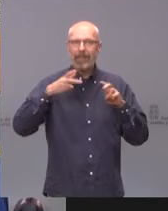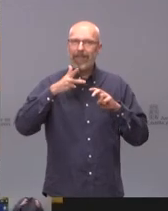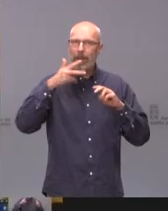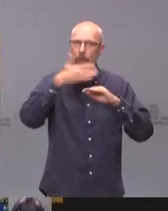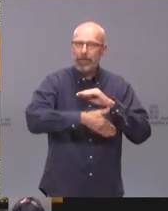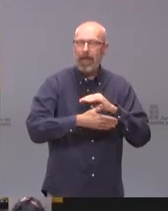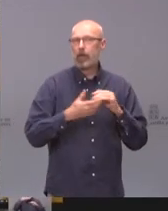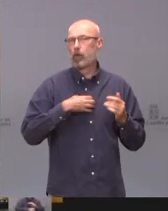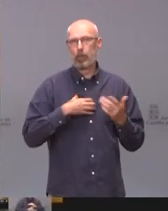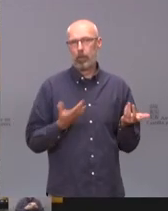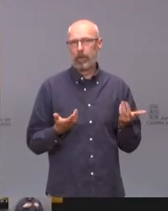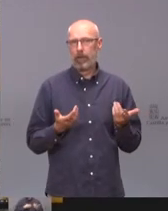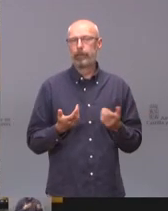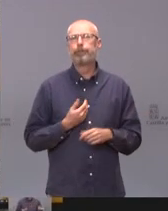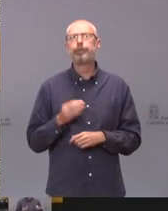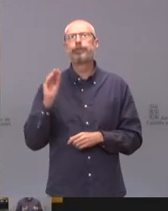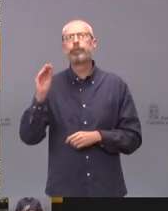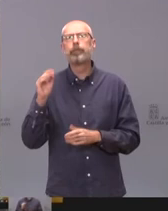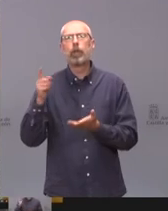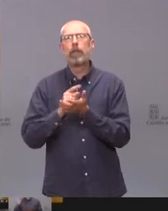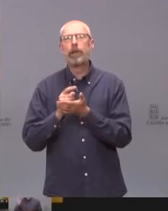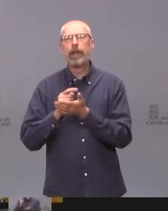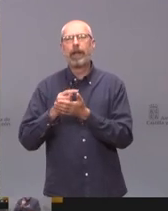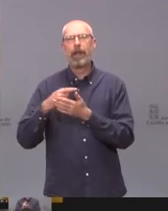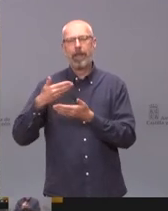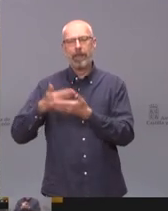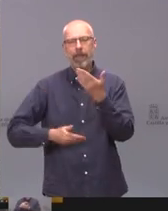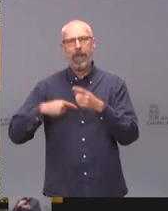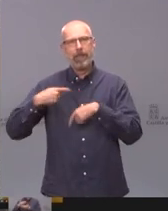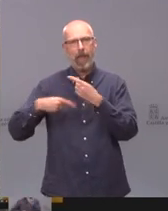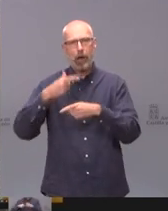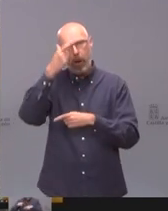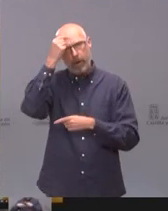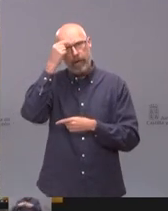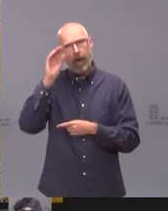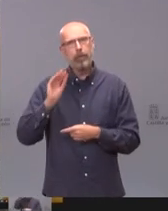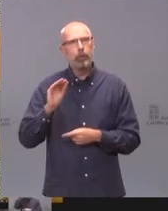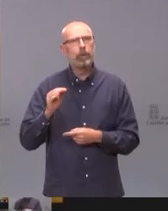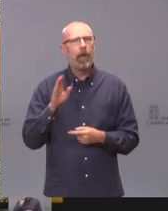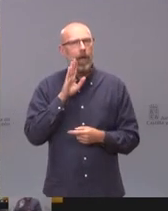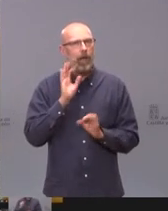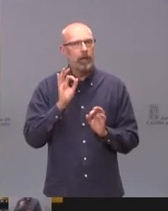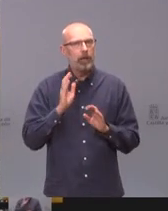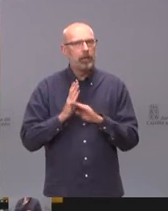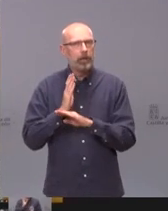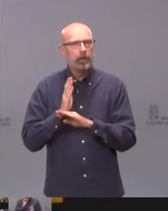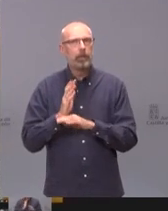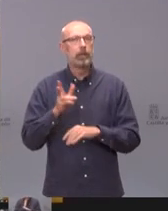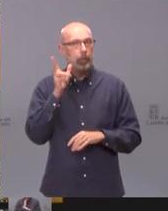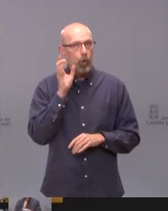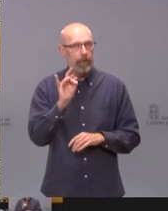Intentamos de nuevo con Beatriz Más del diario de Ávila. A ver si ahora es posible. Buenos días, Beatriz. Hola, buenos días. ¿Se me oye ahora?